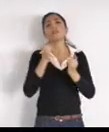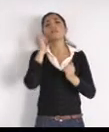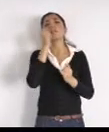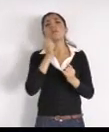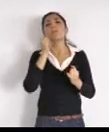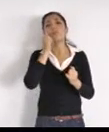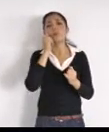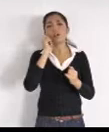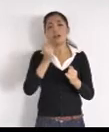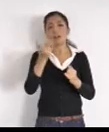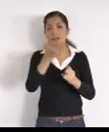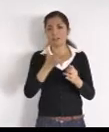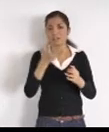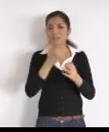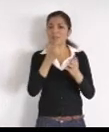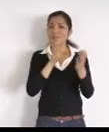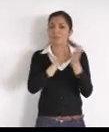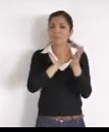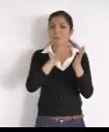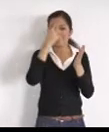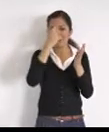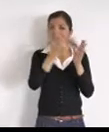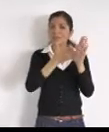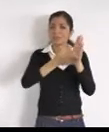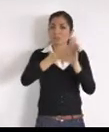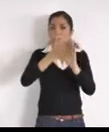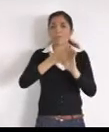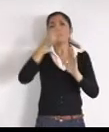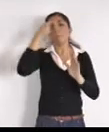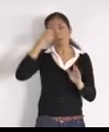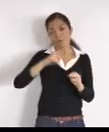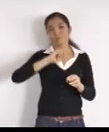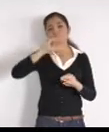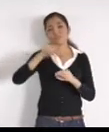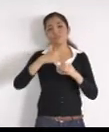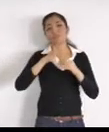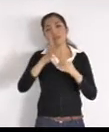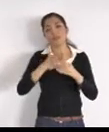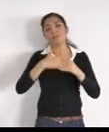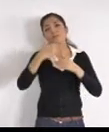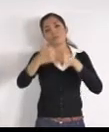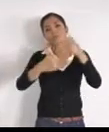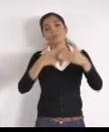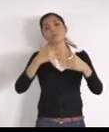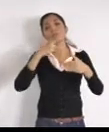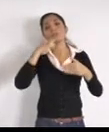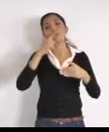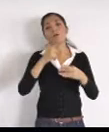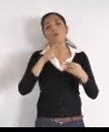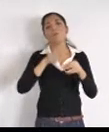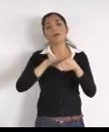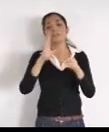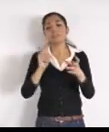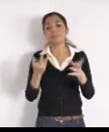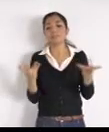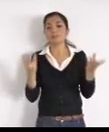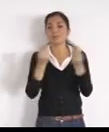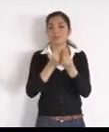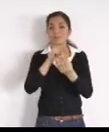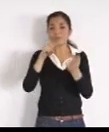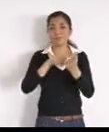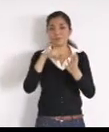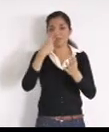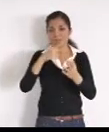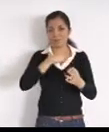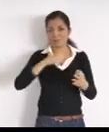después, sigue dando pausos, paulatinos, a la incorporación, a un sistema metropolitano, pero el municipio de Tlajumulco, tiene la voluntad, ya la ha manifestado, ya